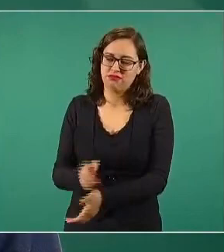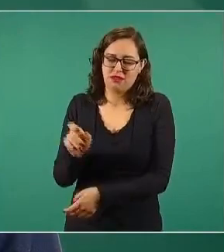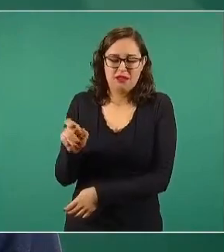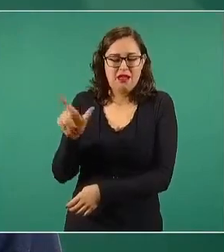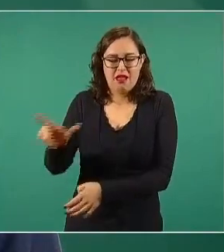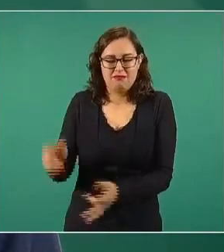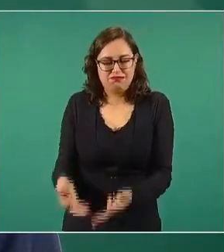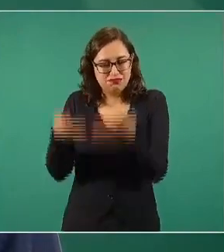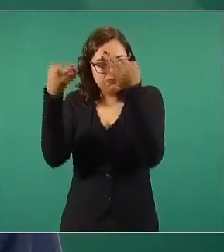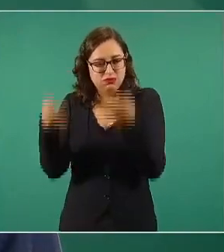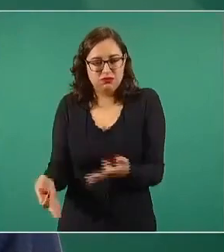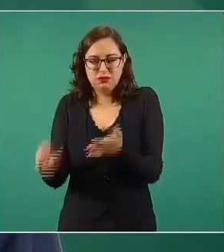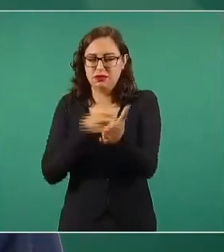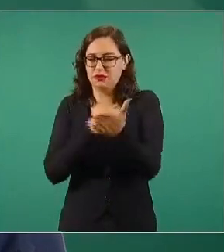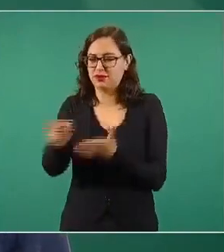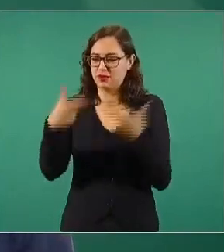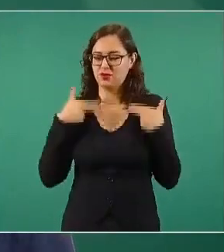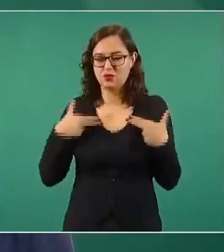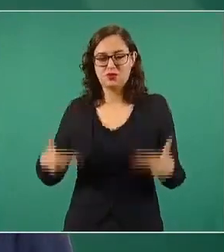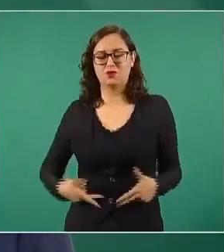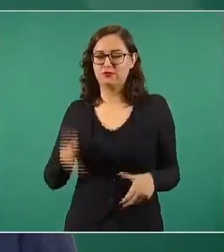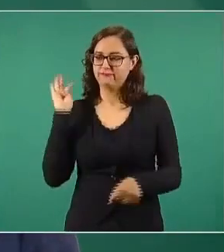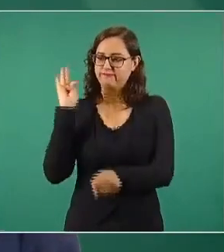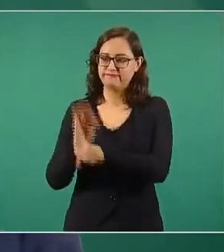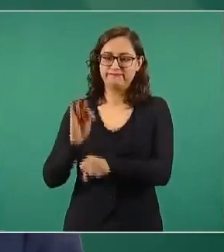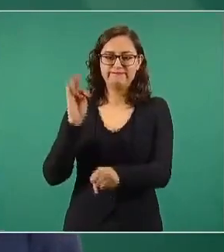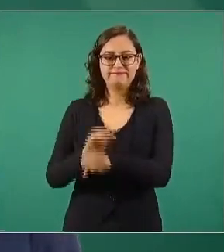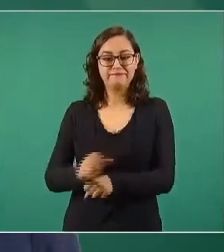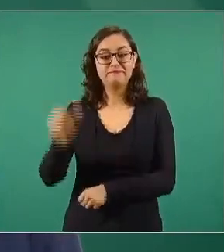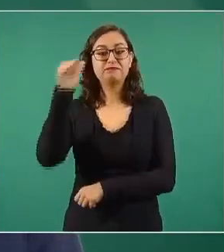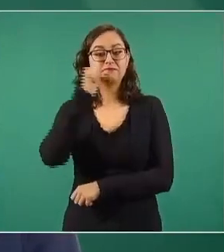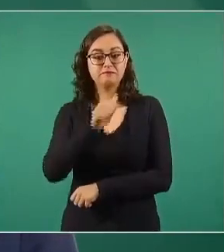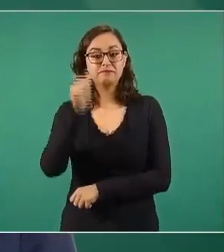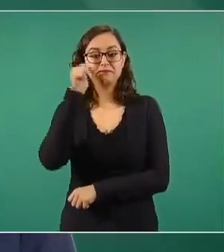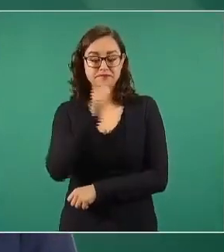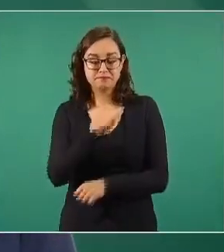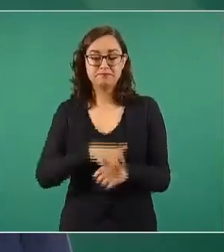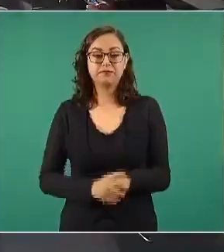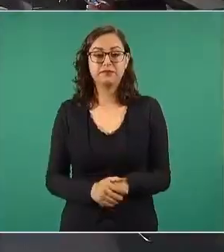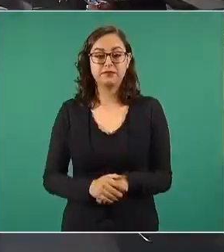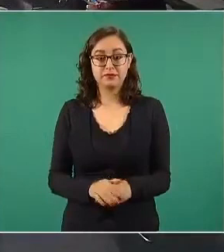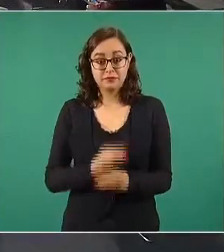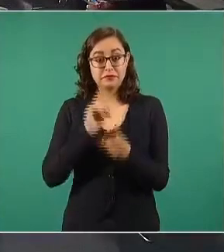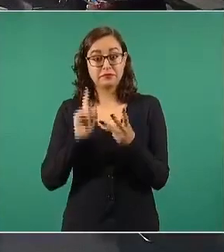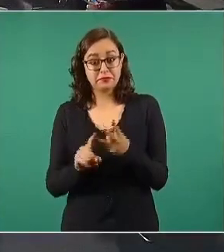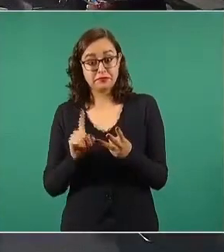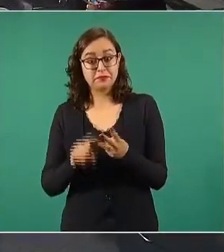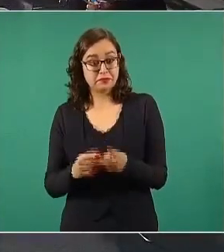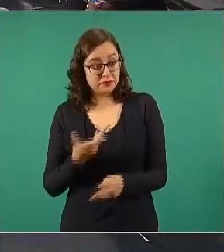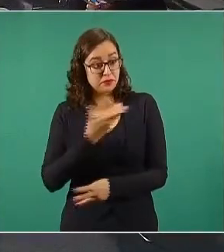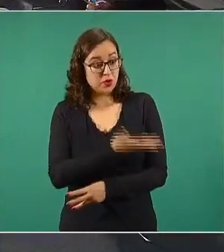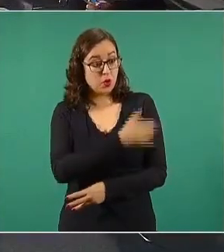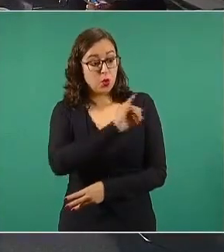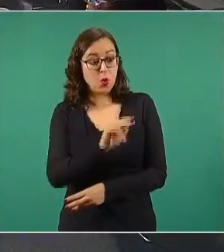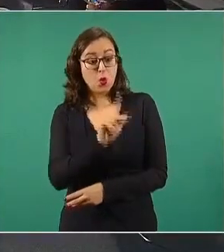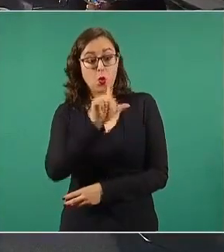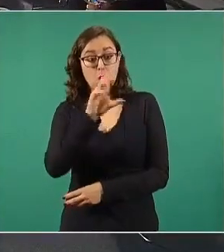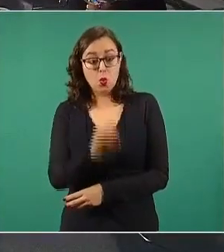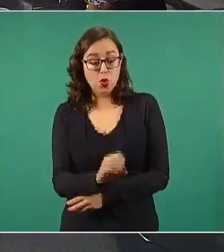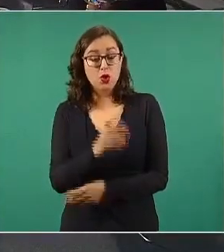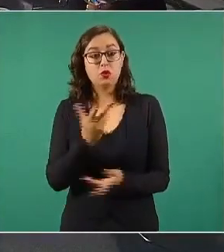los derechos humanos. Y así, y es muy buena tu propuesta, por ejemplo, que Julio y otros